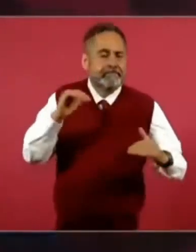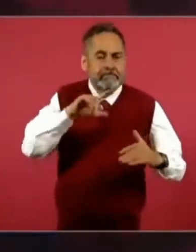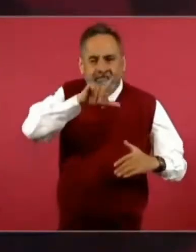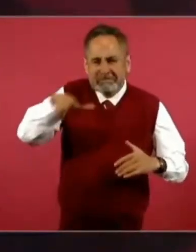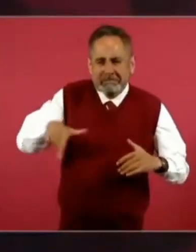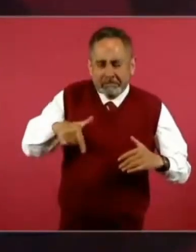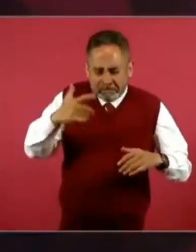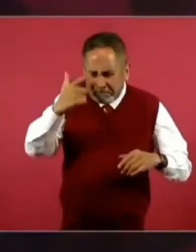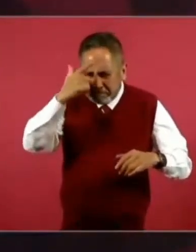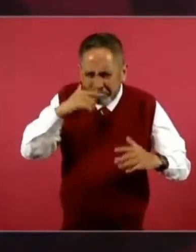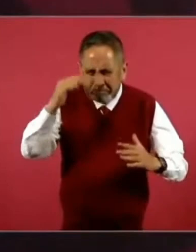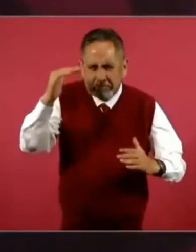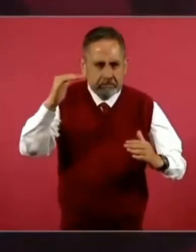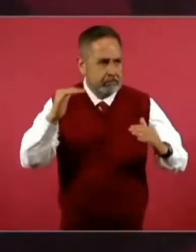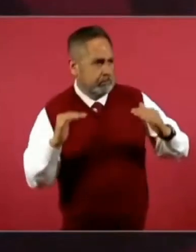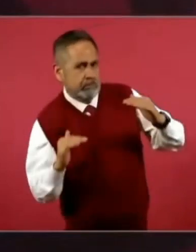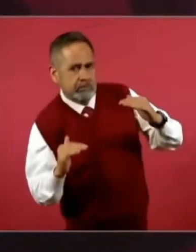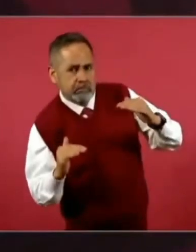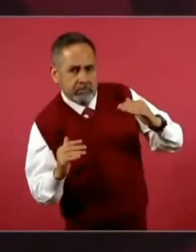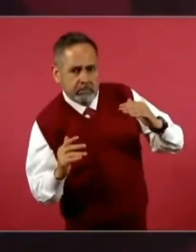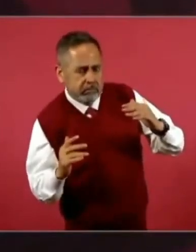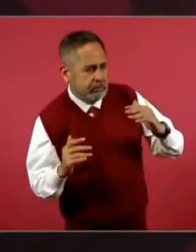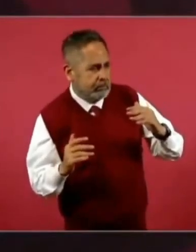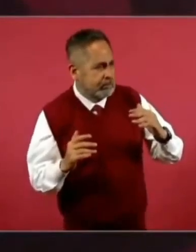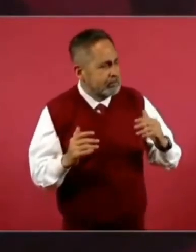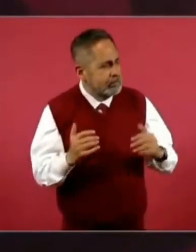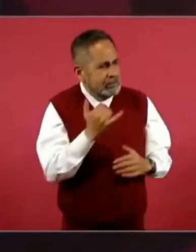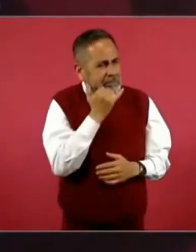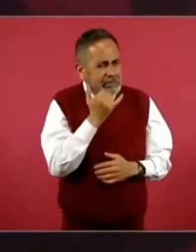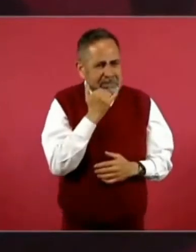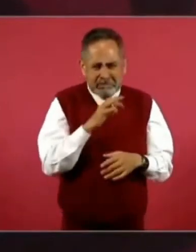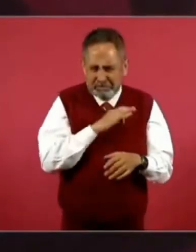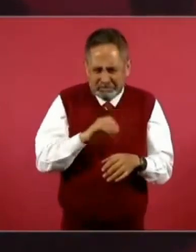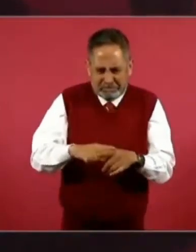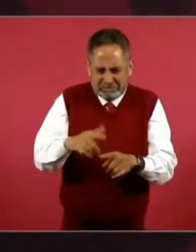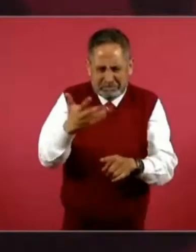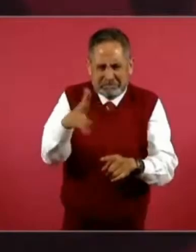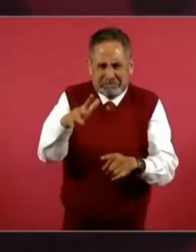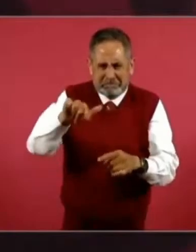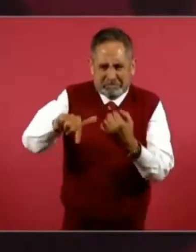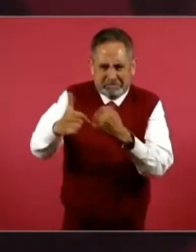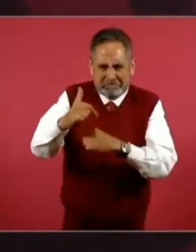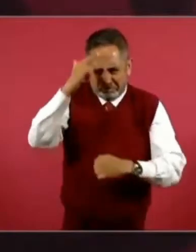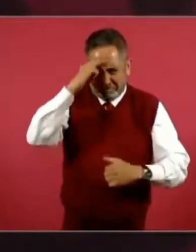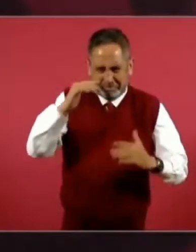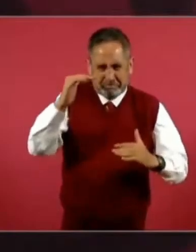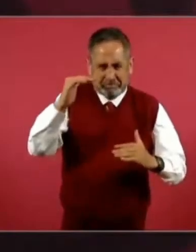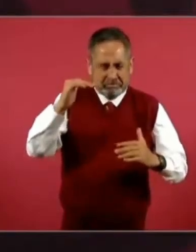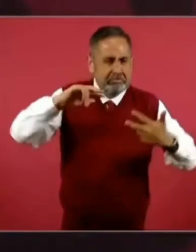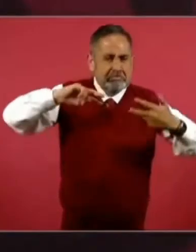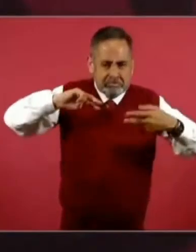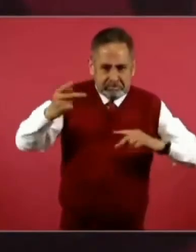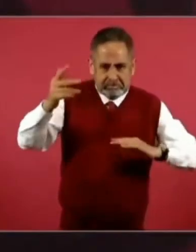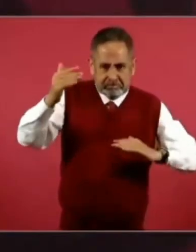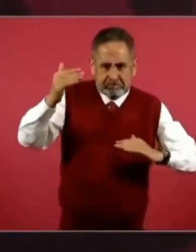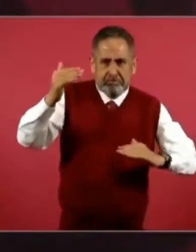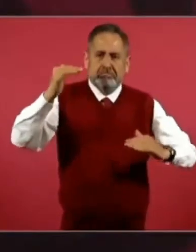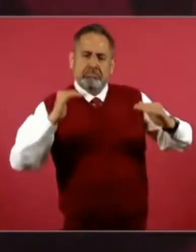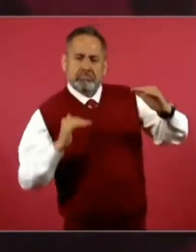noche, 10, 12 de la noche, cambia el resultado.